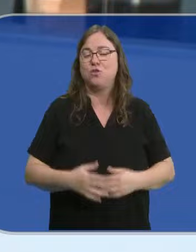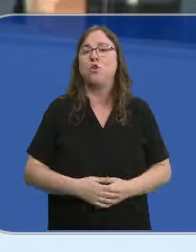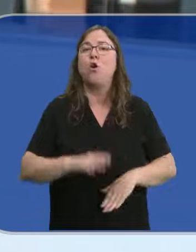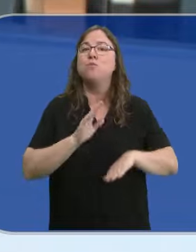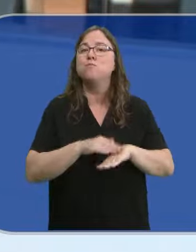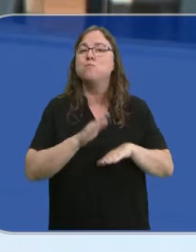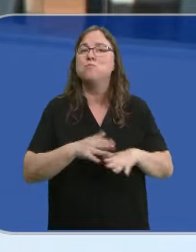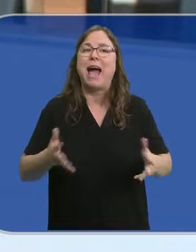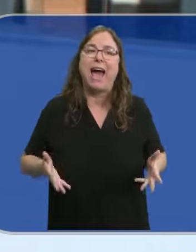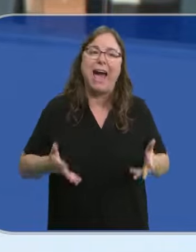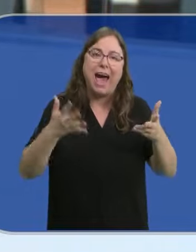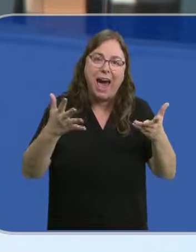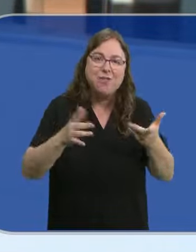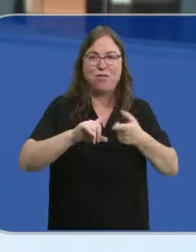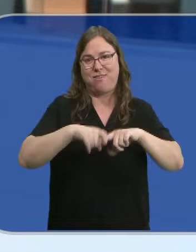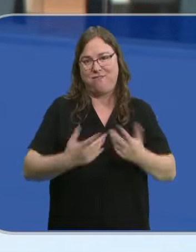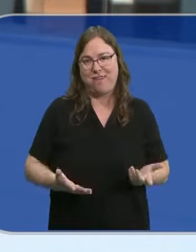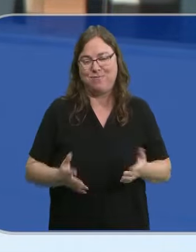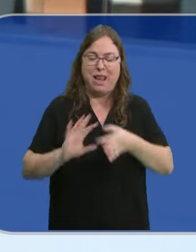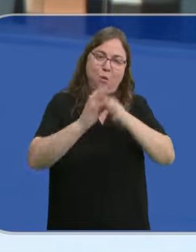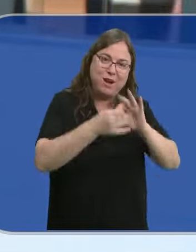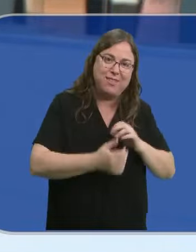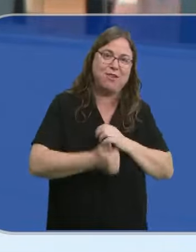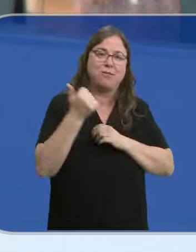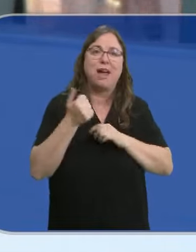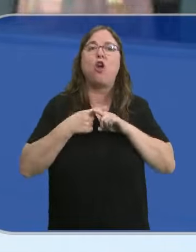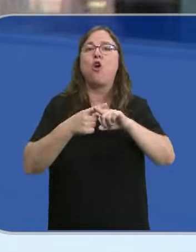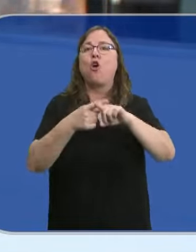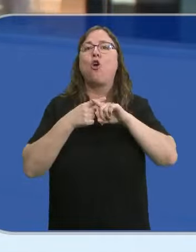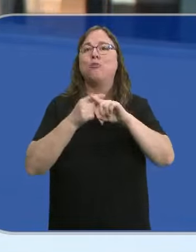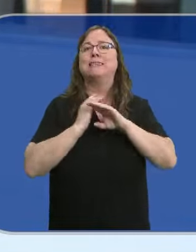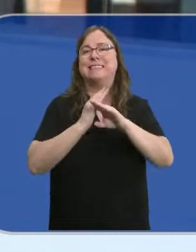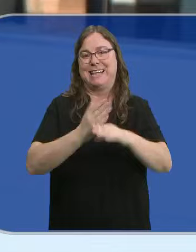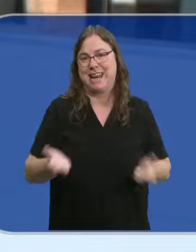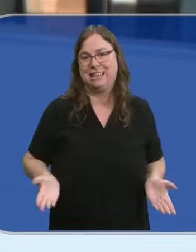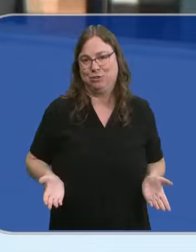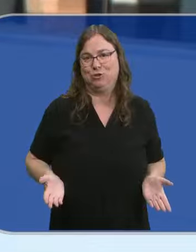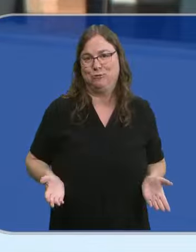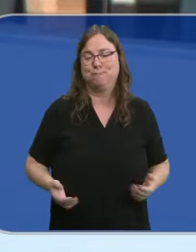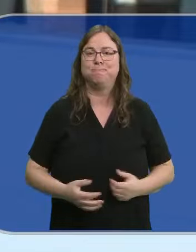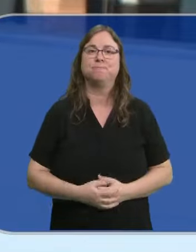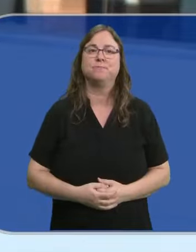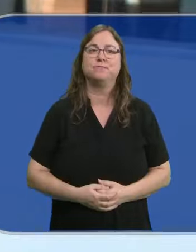ayuda mucho a la familia a estar más unida, a compartir con el resto de la familia nuclear.